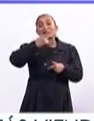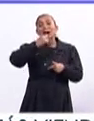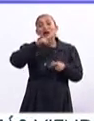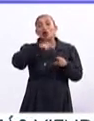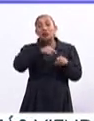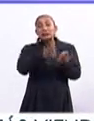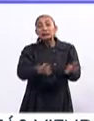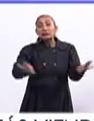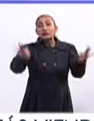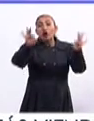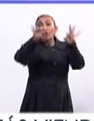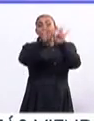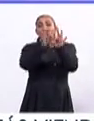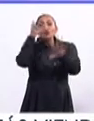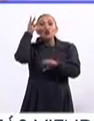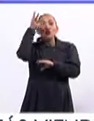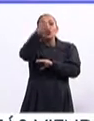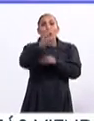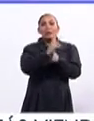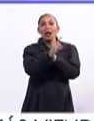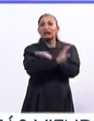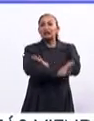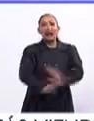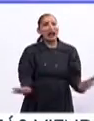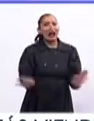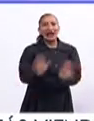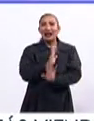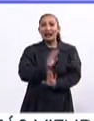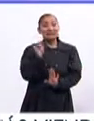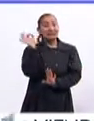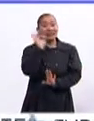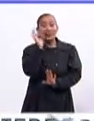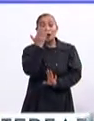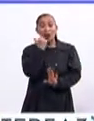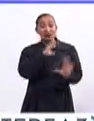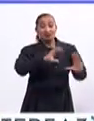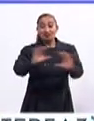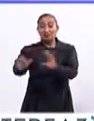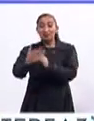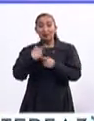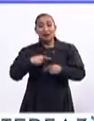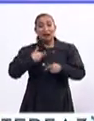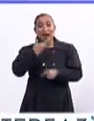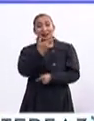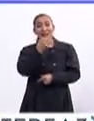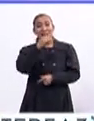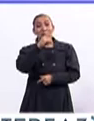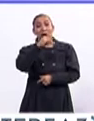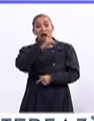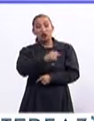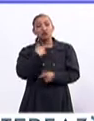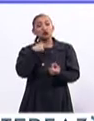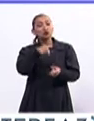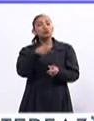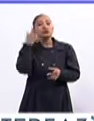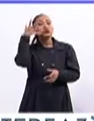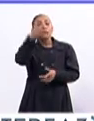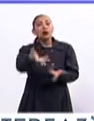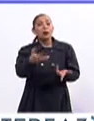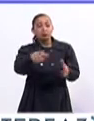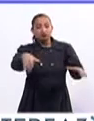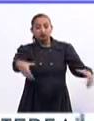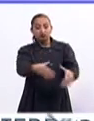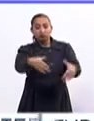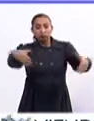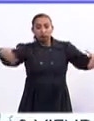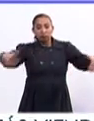significa el futuro del país. O no hay de otra, si no educas a los hispanos, básicamente vas a tener una